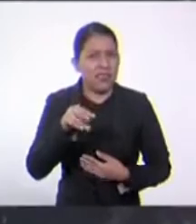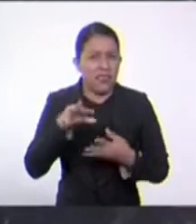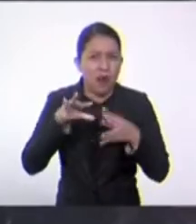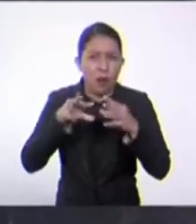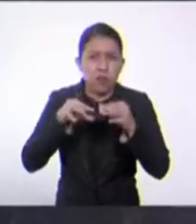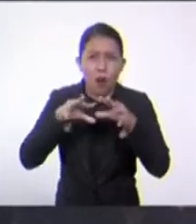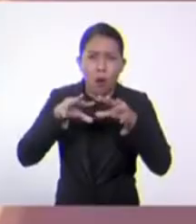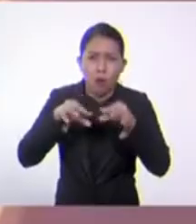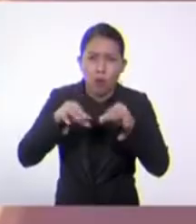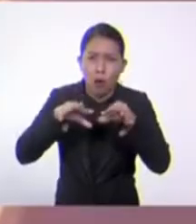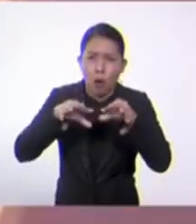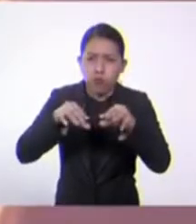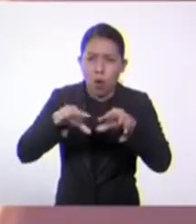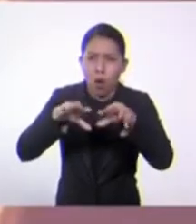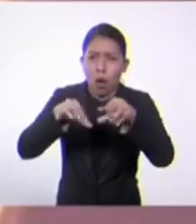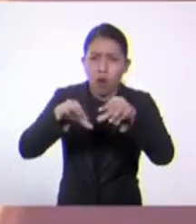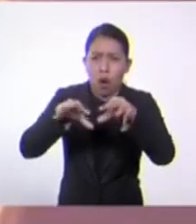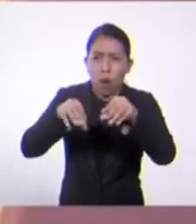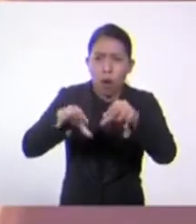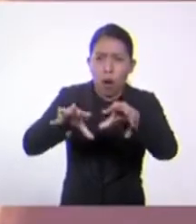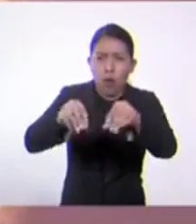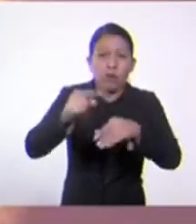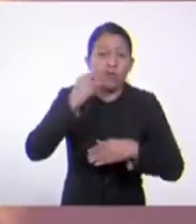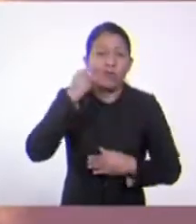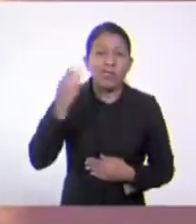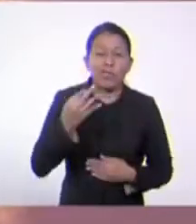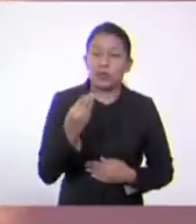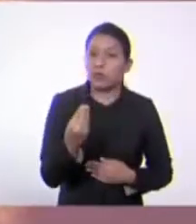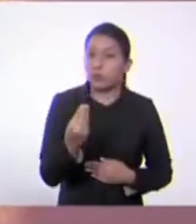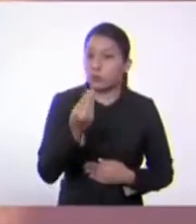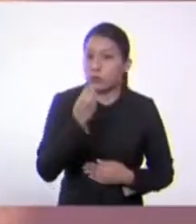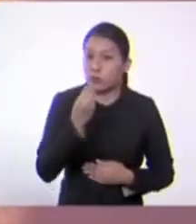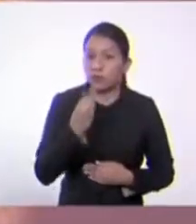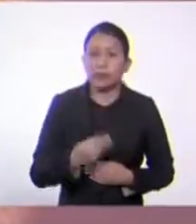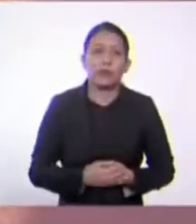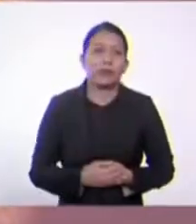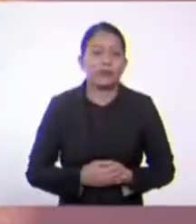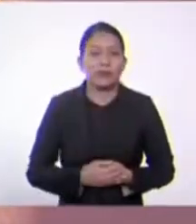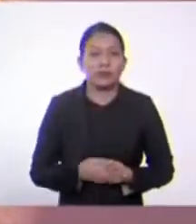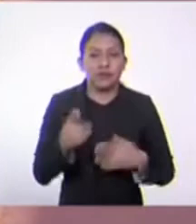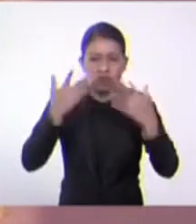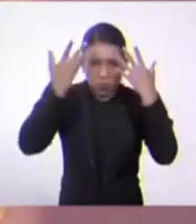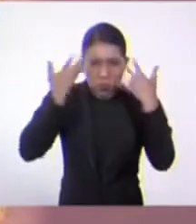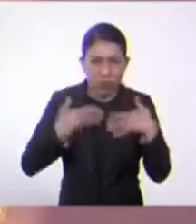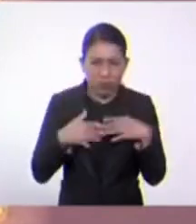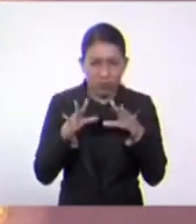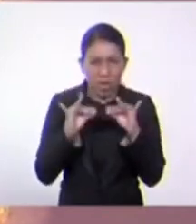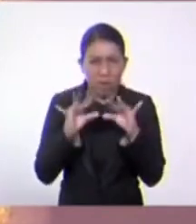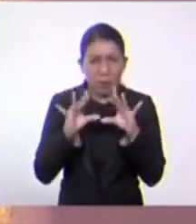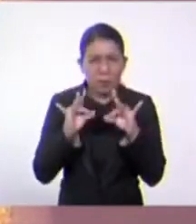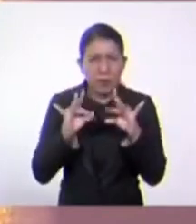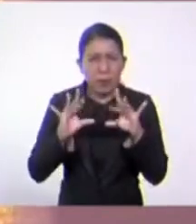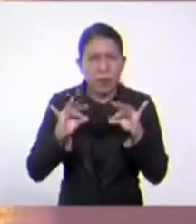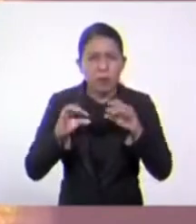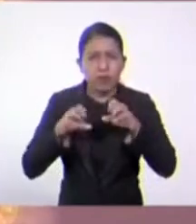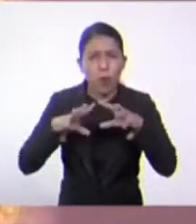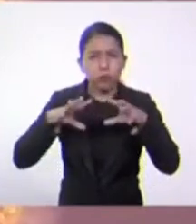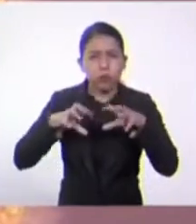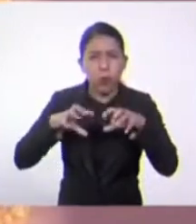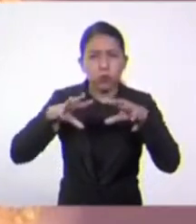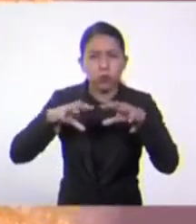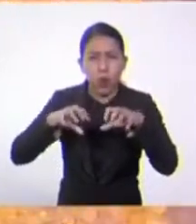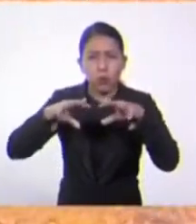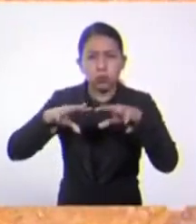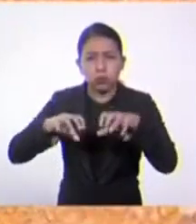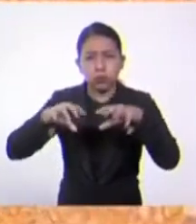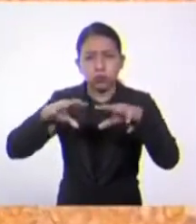desplaza en busca de alimentos usando su cuerpo de protoplasma a través de contracciones y cuenta con